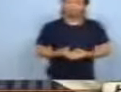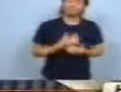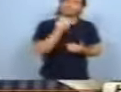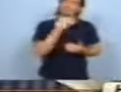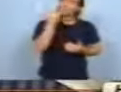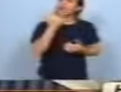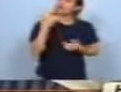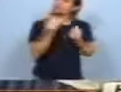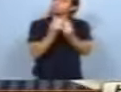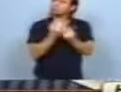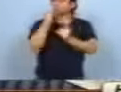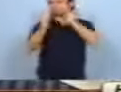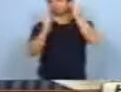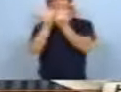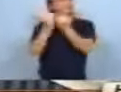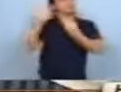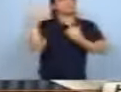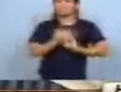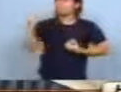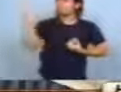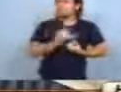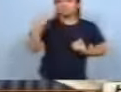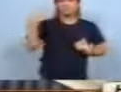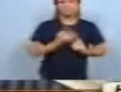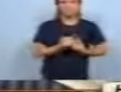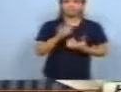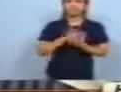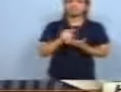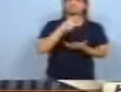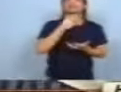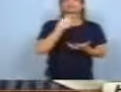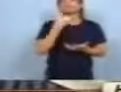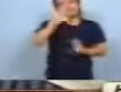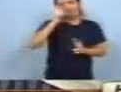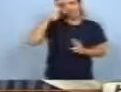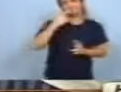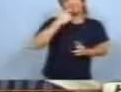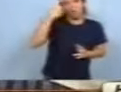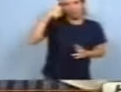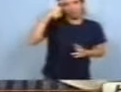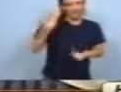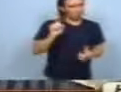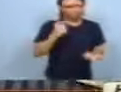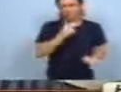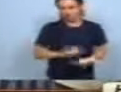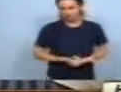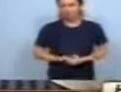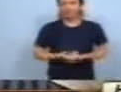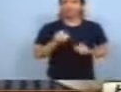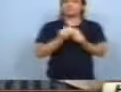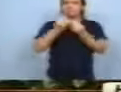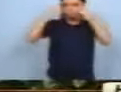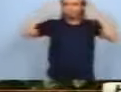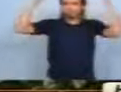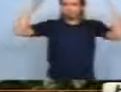no sé, porque hay mucha mentira en todo lo que se habla, muchísimas mentiras. Así que yo sobre la mentira no quiero opinar. No quiero opinar porque yo sé que hay mucha mentira. Mucho